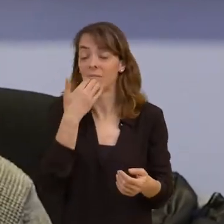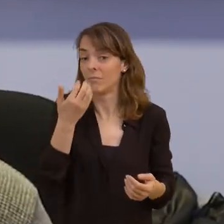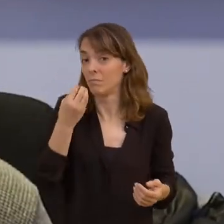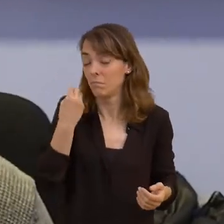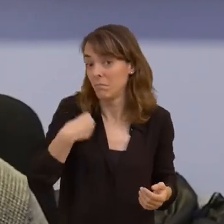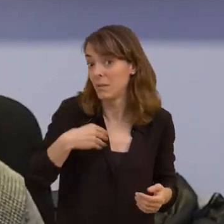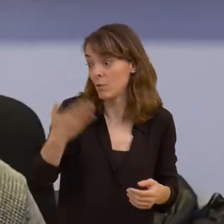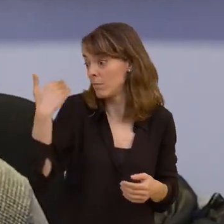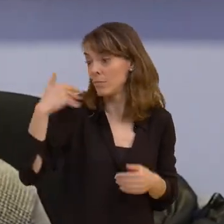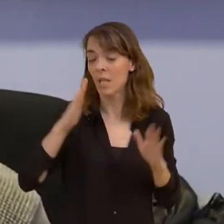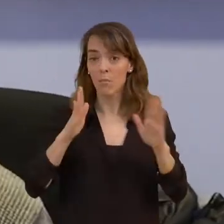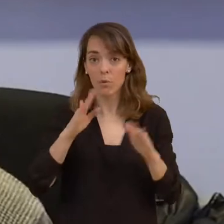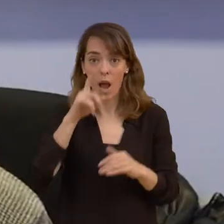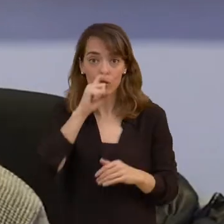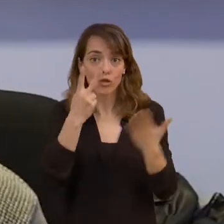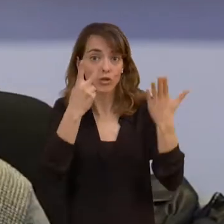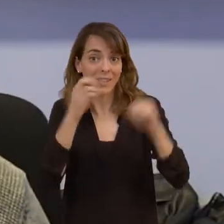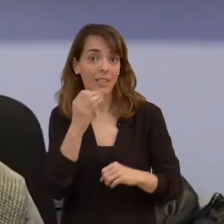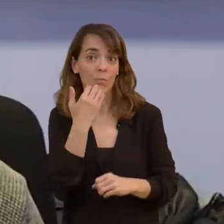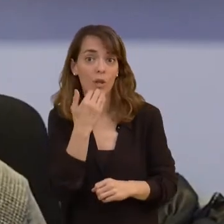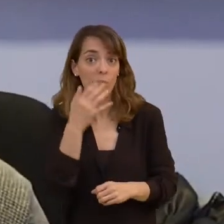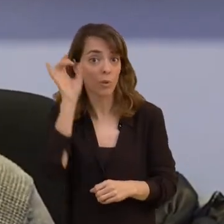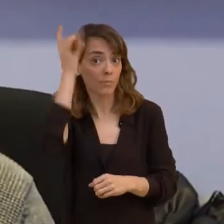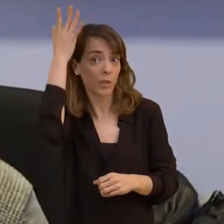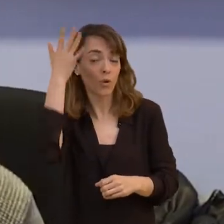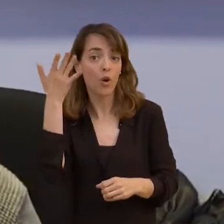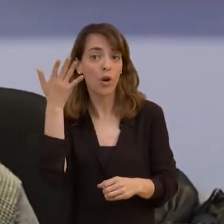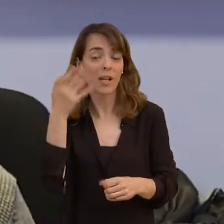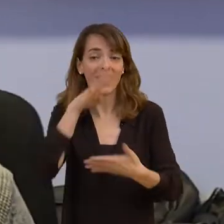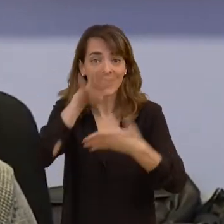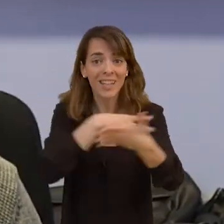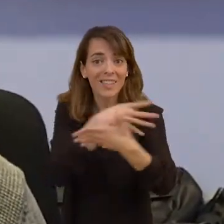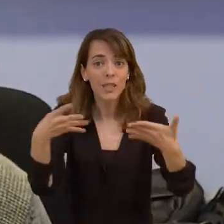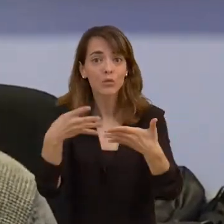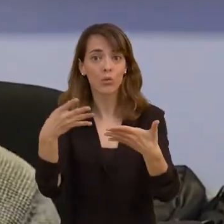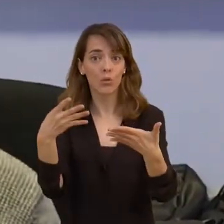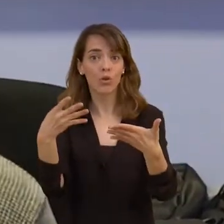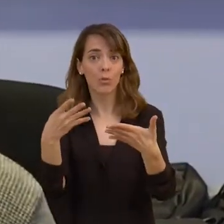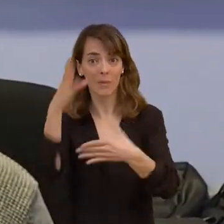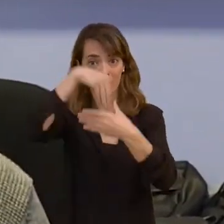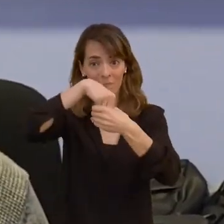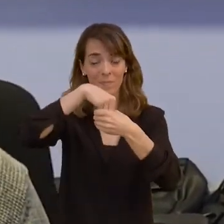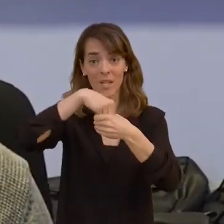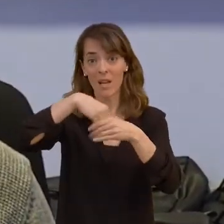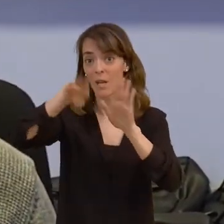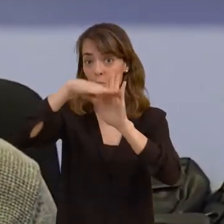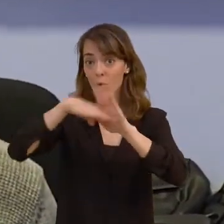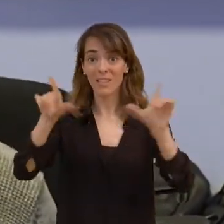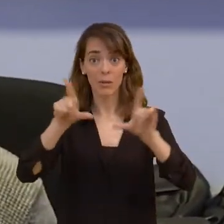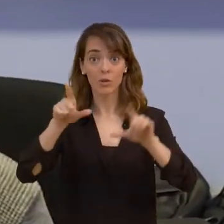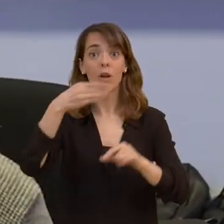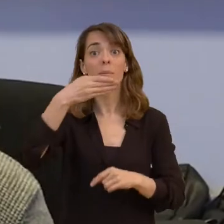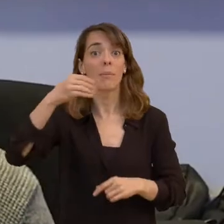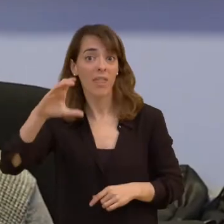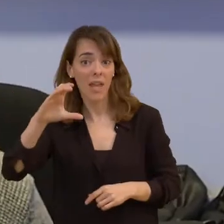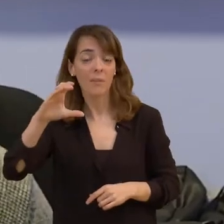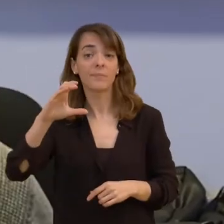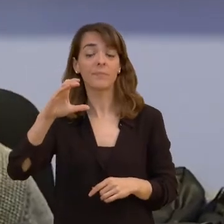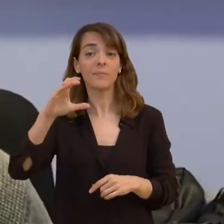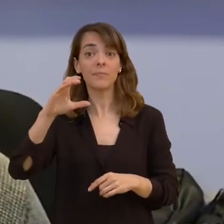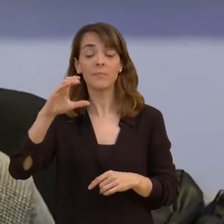Mismamente desde los años 70, por ejemplo, que se inventó el teletexto para ponerlo en la BBC